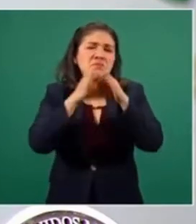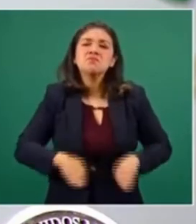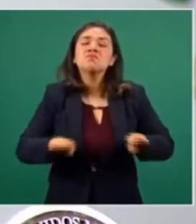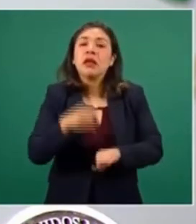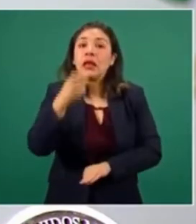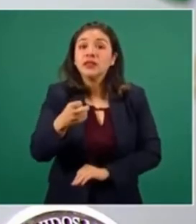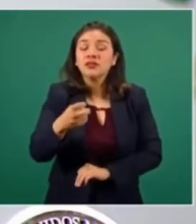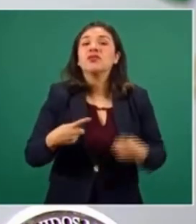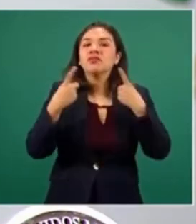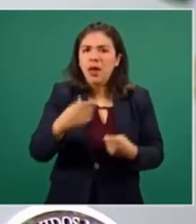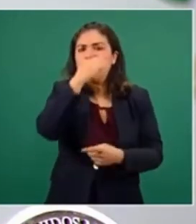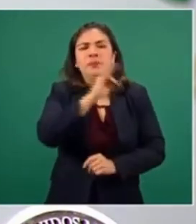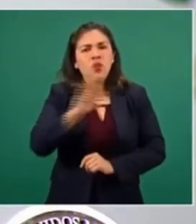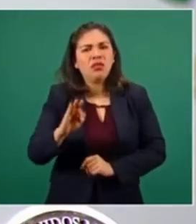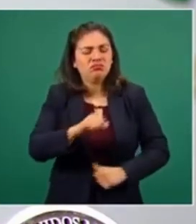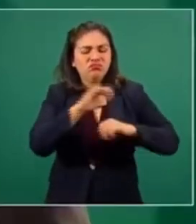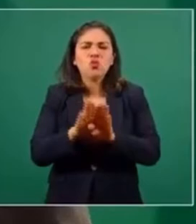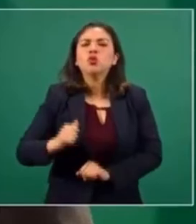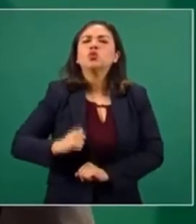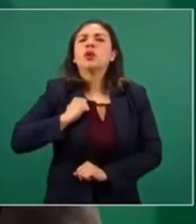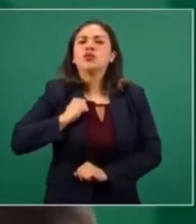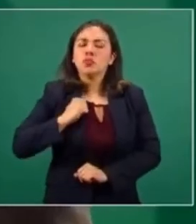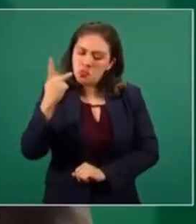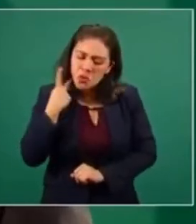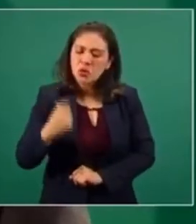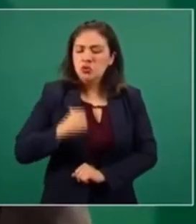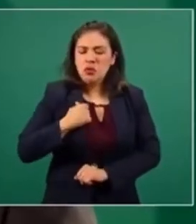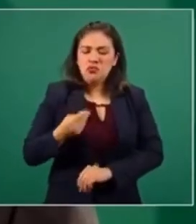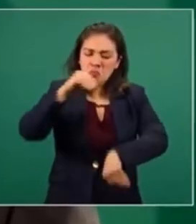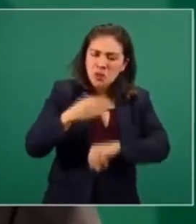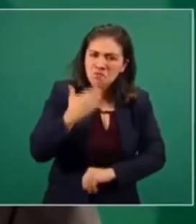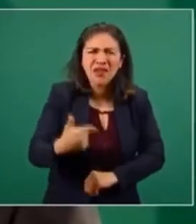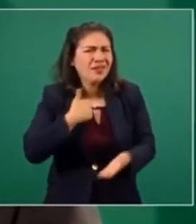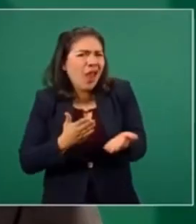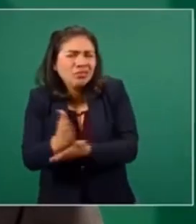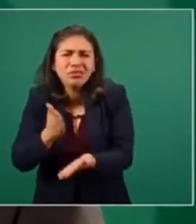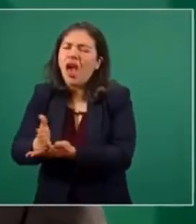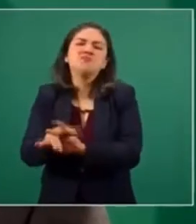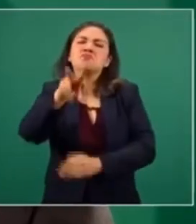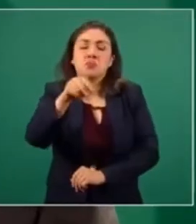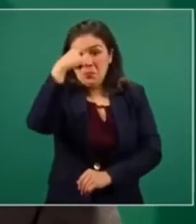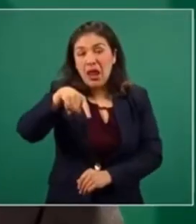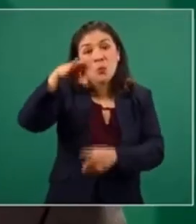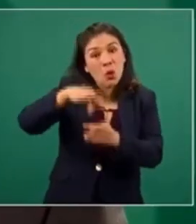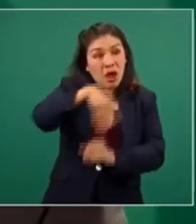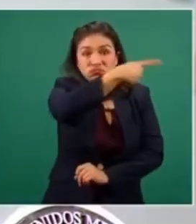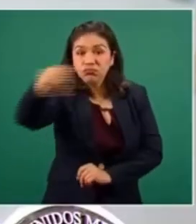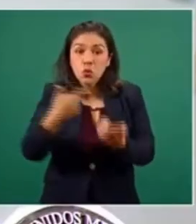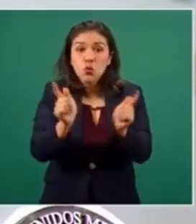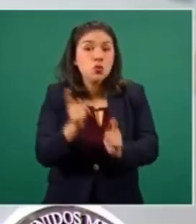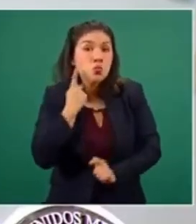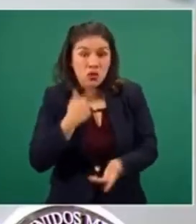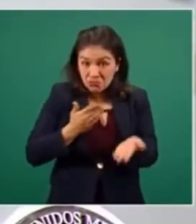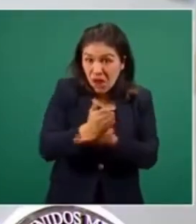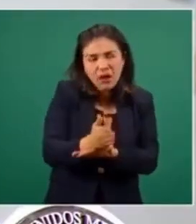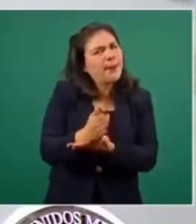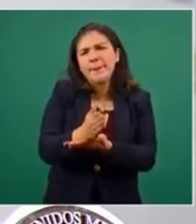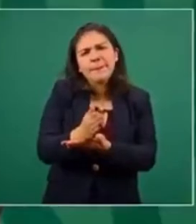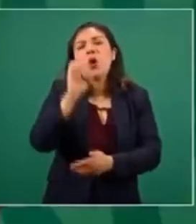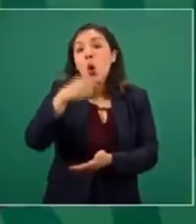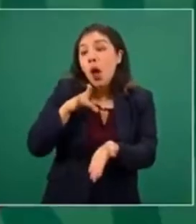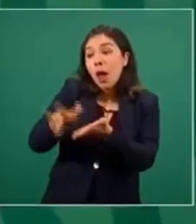Todo eso es que da la autoridad moral, la autoridad política. Entonces nosotros no nos metemos. Ni en los procesos internos de los partidos, ni